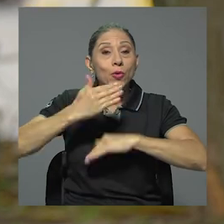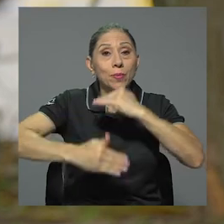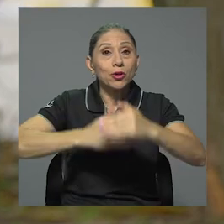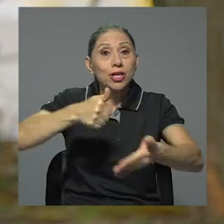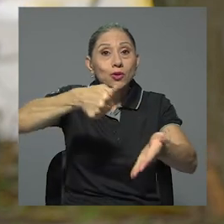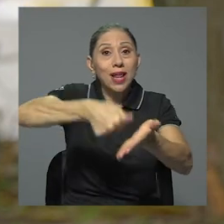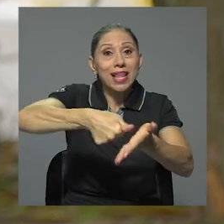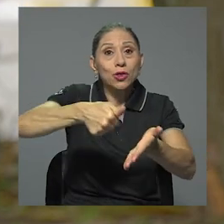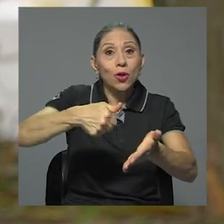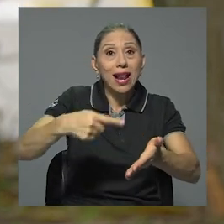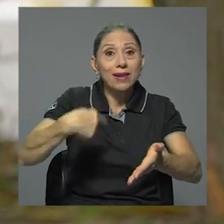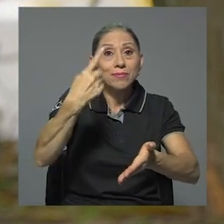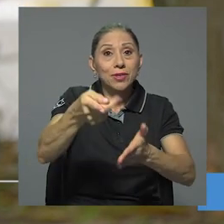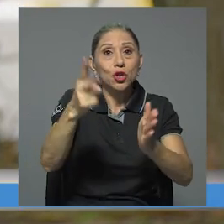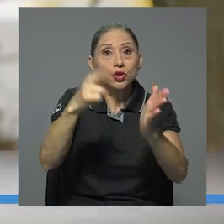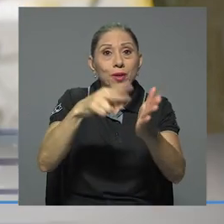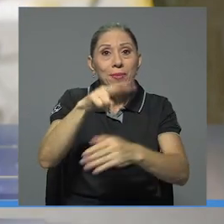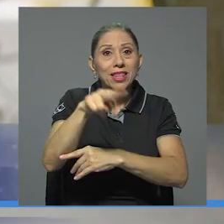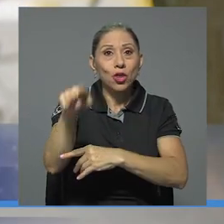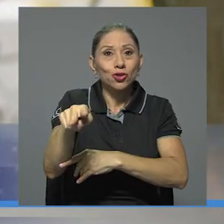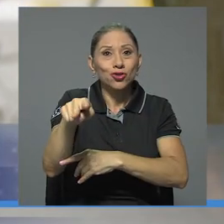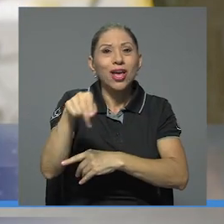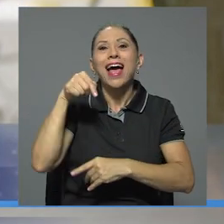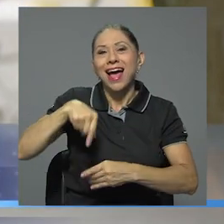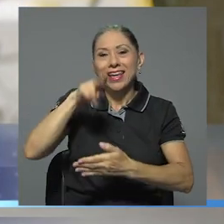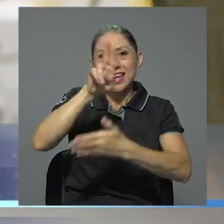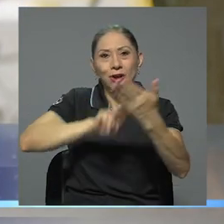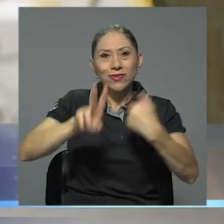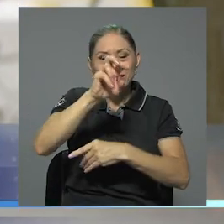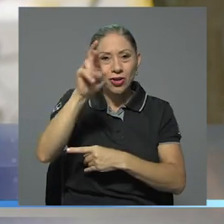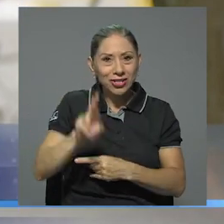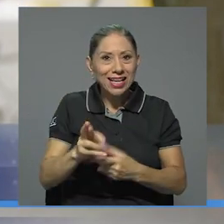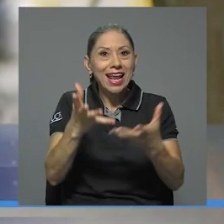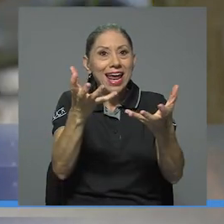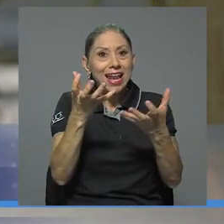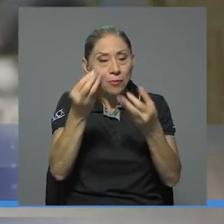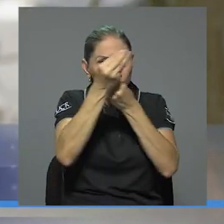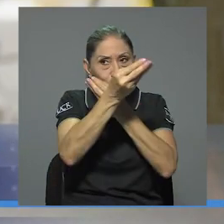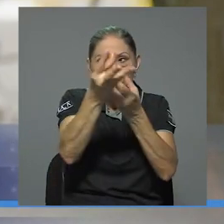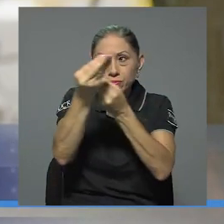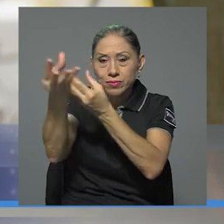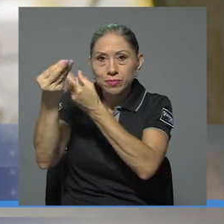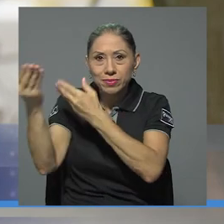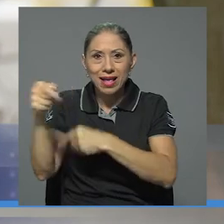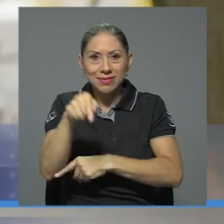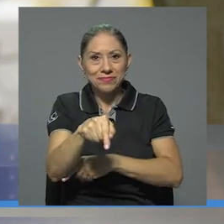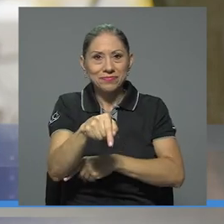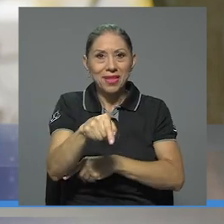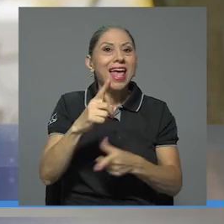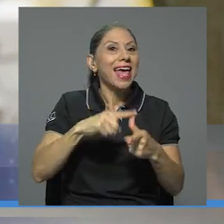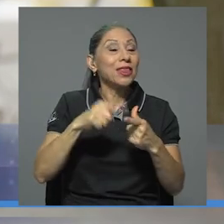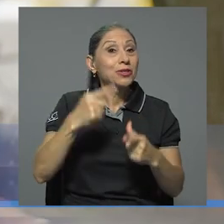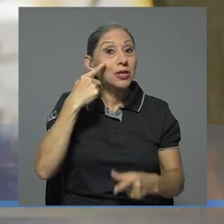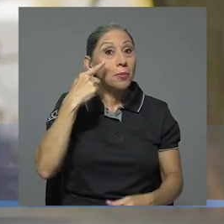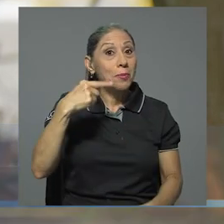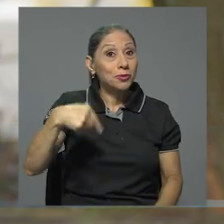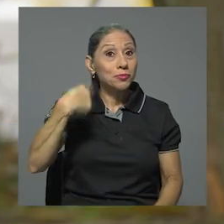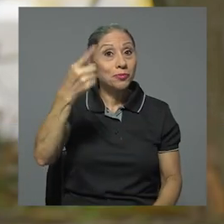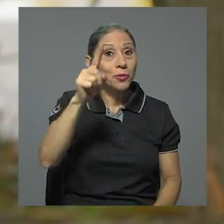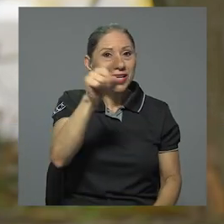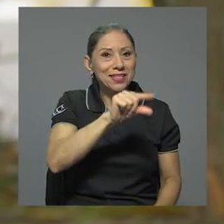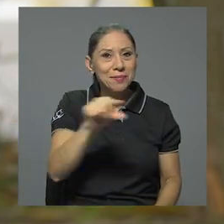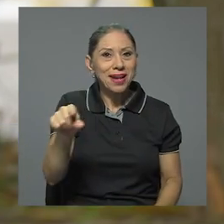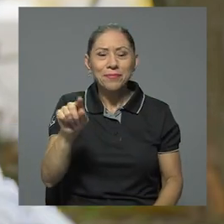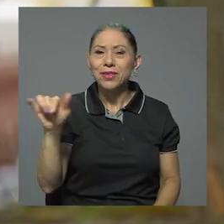desde la Universidad de Costa Rica estamos también aportando una serie de espacios informativos al respecto. Nos vemos entonces a la vuelta de una